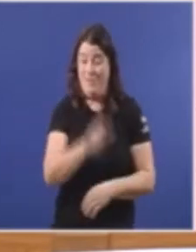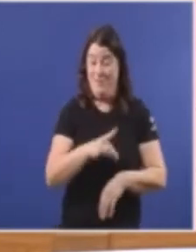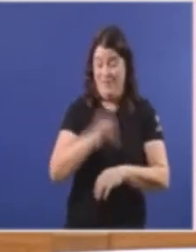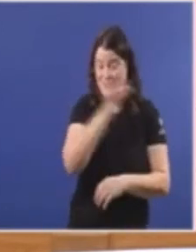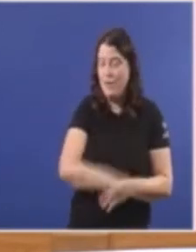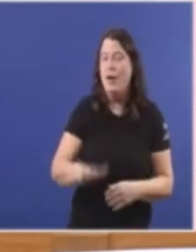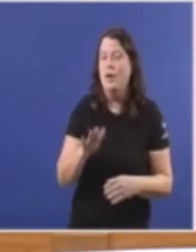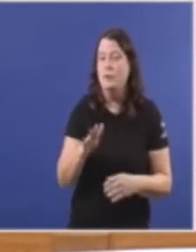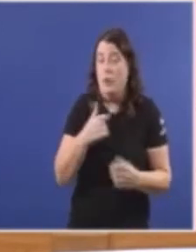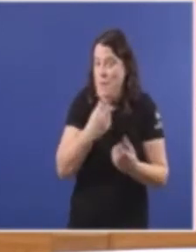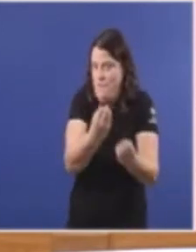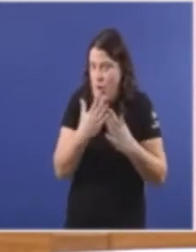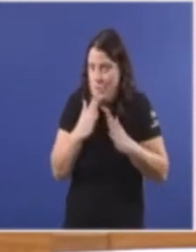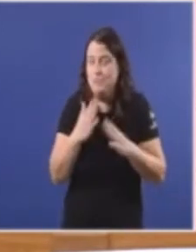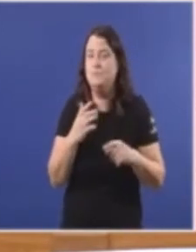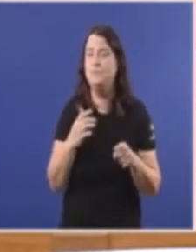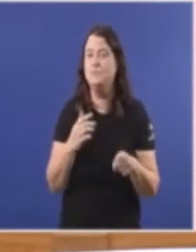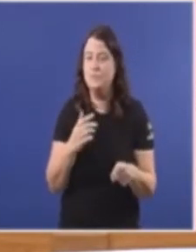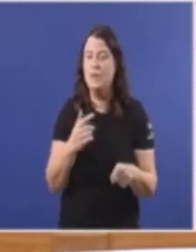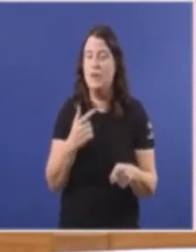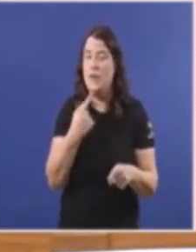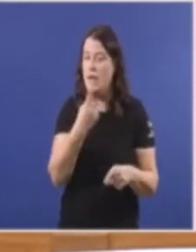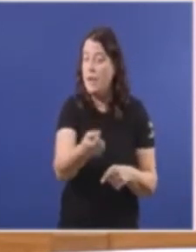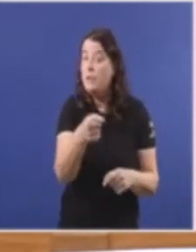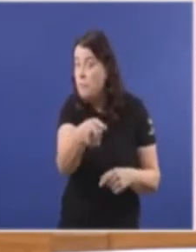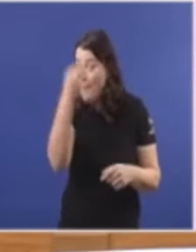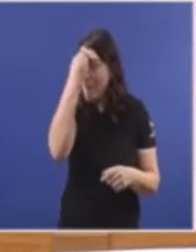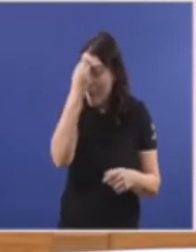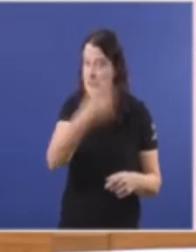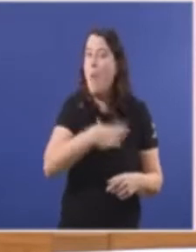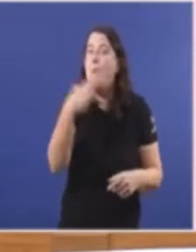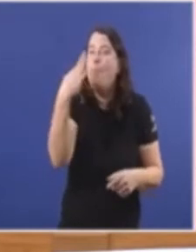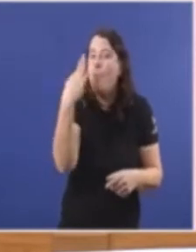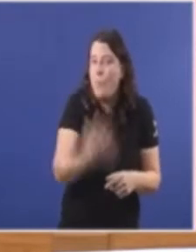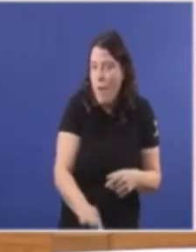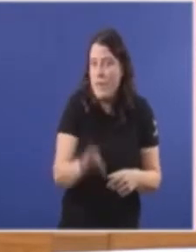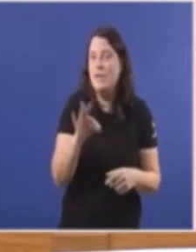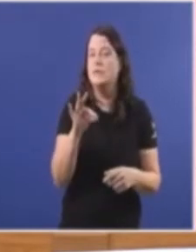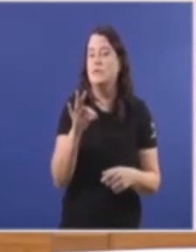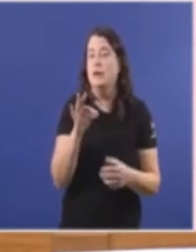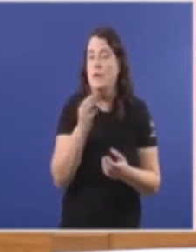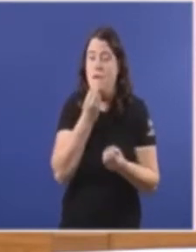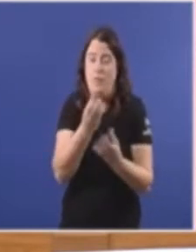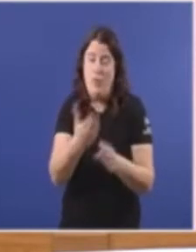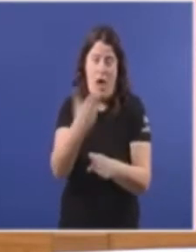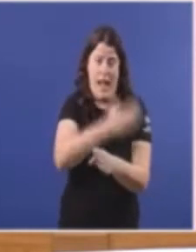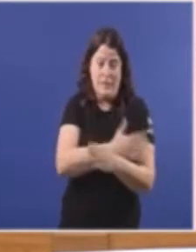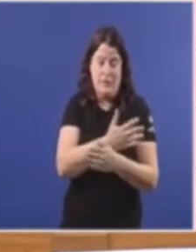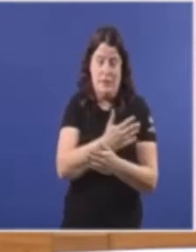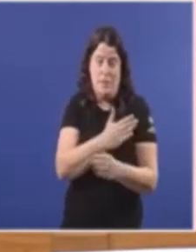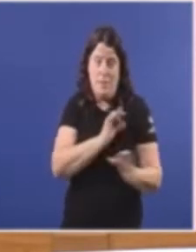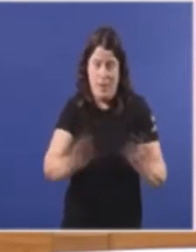Según me informan Se lle comenta Que se considera oportuno Pode instar Unha información previa Cosa